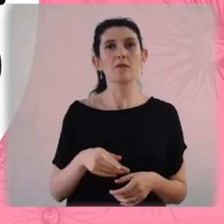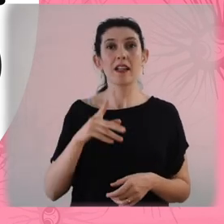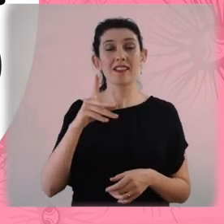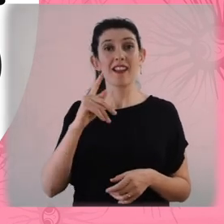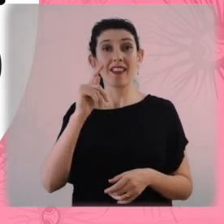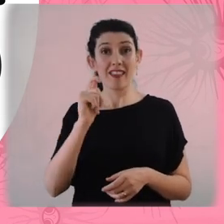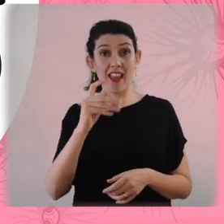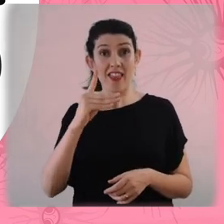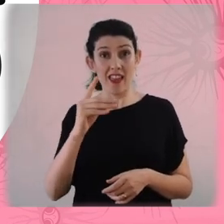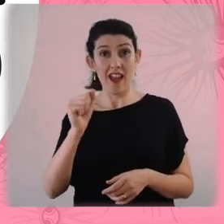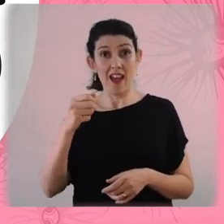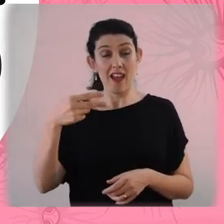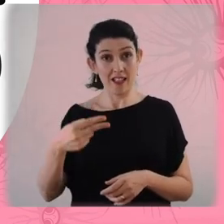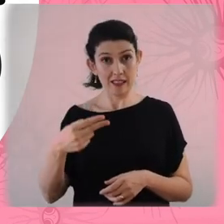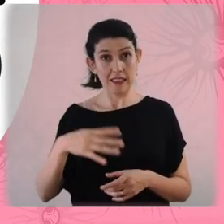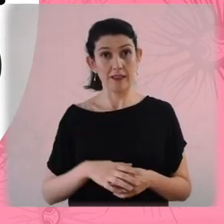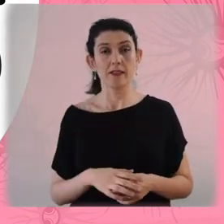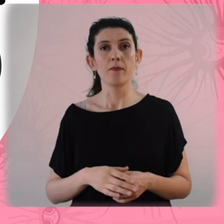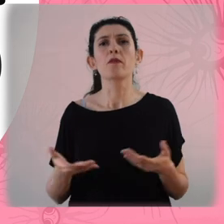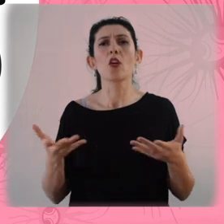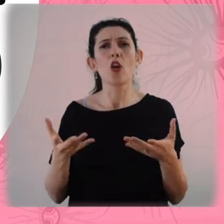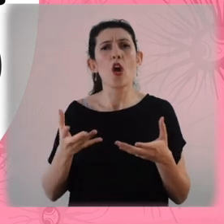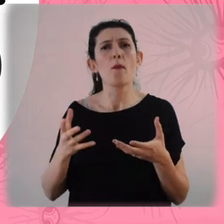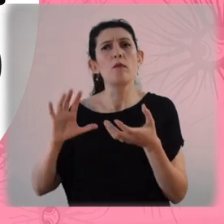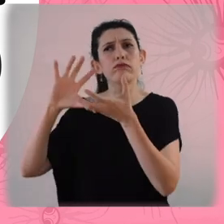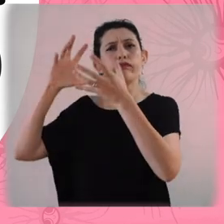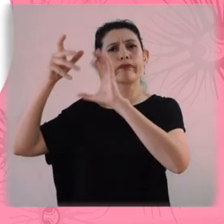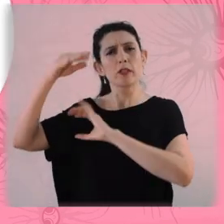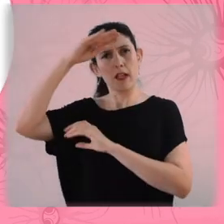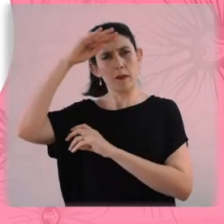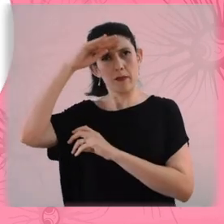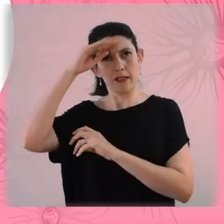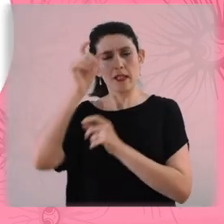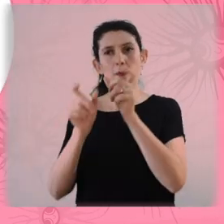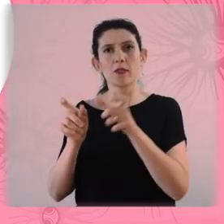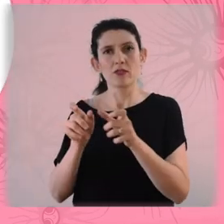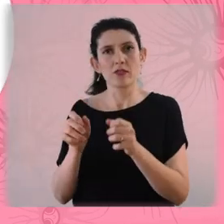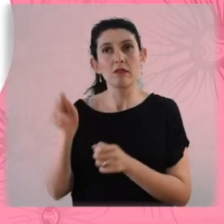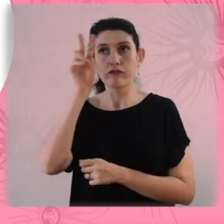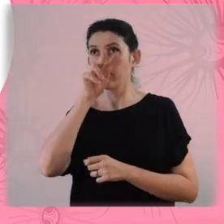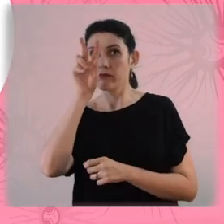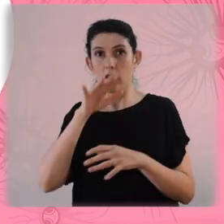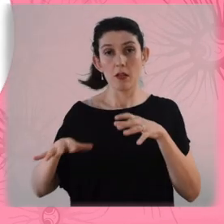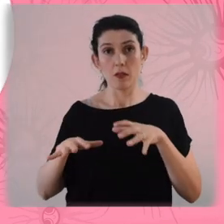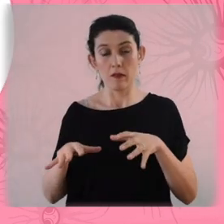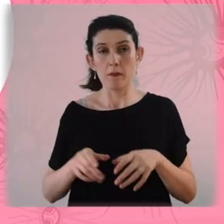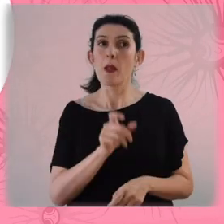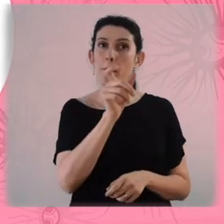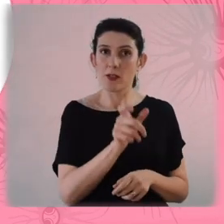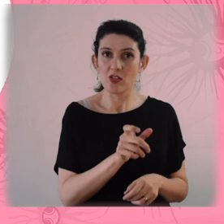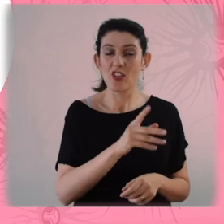aportar en nuestra sociedad? ¿Y cómo podemos entre todos darle más espacios de participación? Para saber esto y mucho más, visita el libro digital